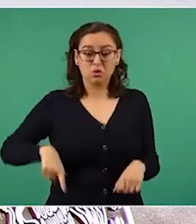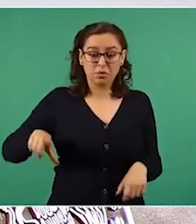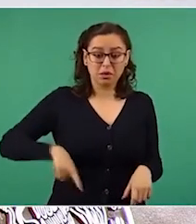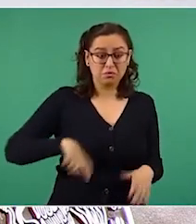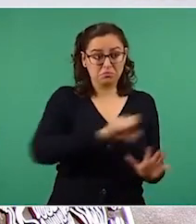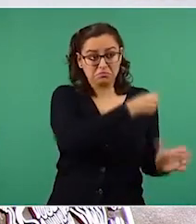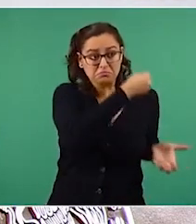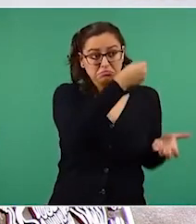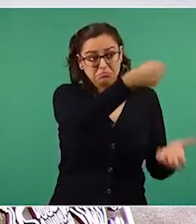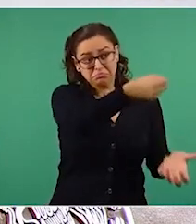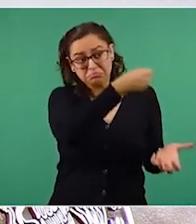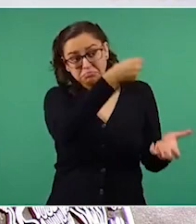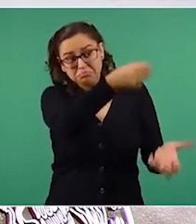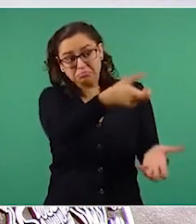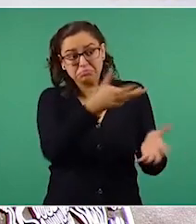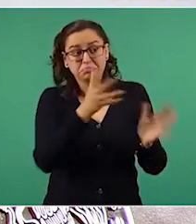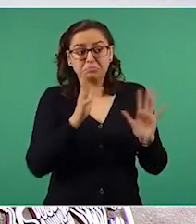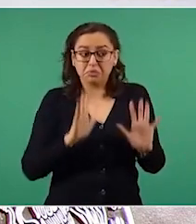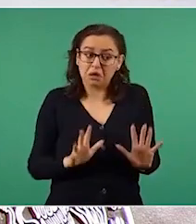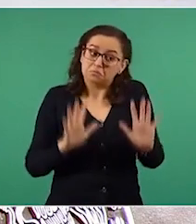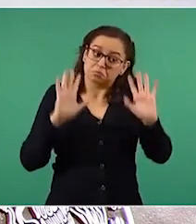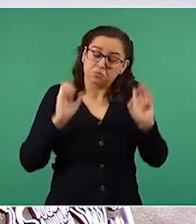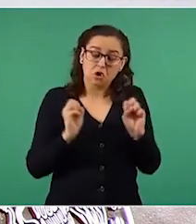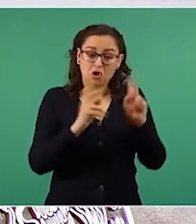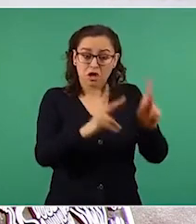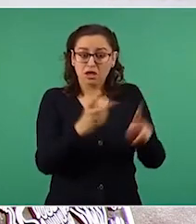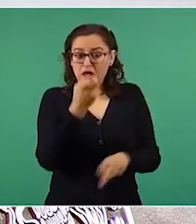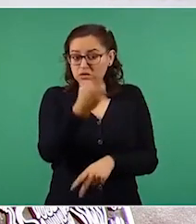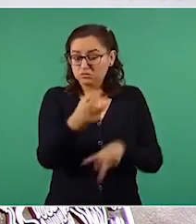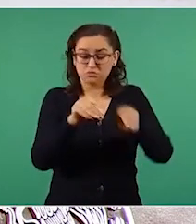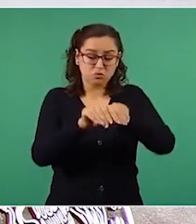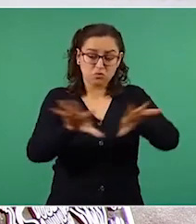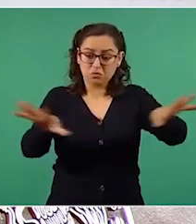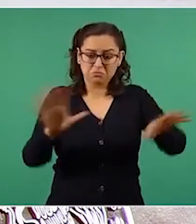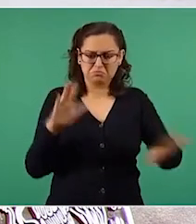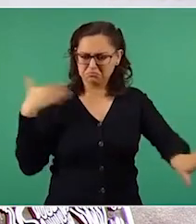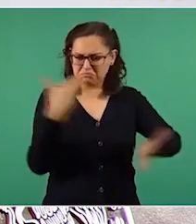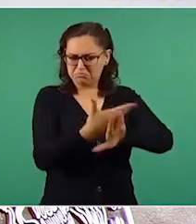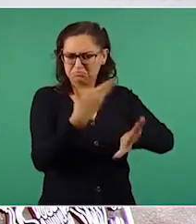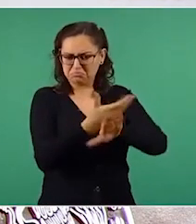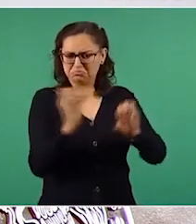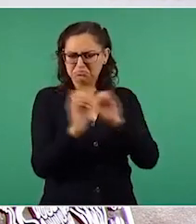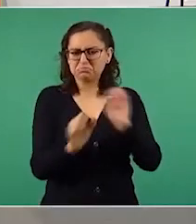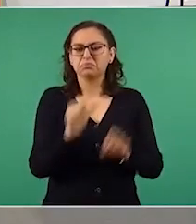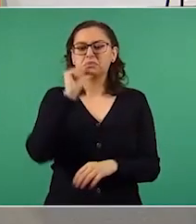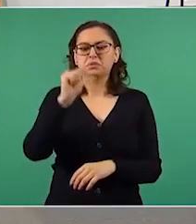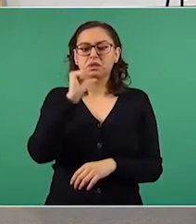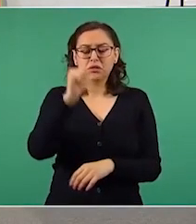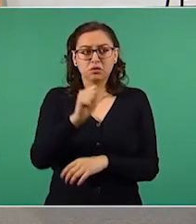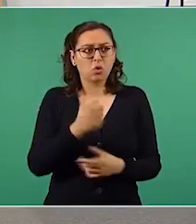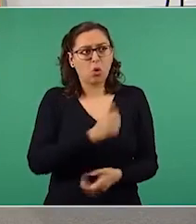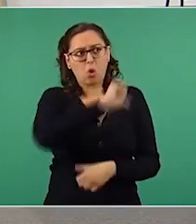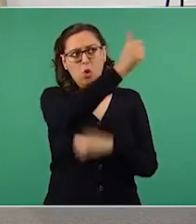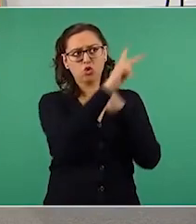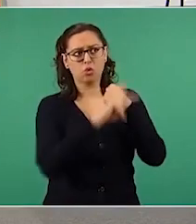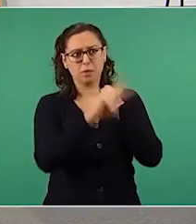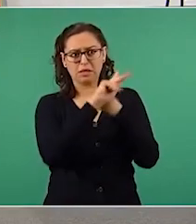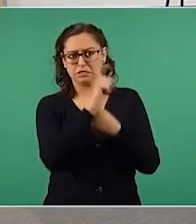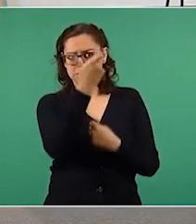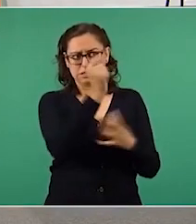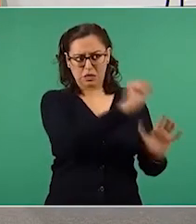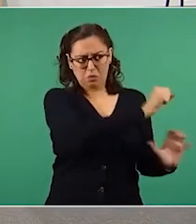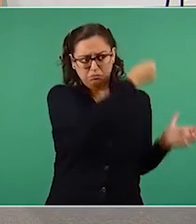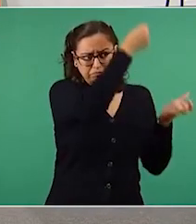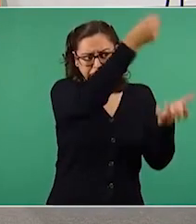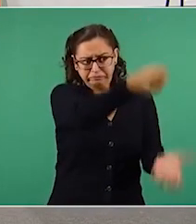trata de un tema de interés público y así se dio a conocer. Decir que alguien recibe dinero del exterior es sólo para que la